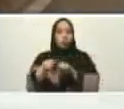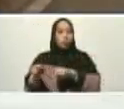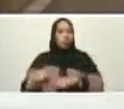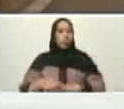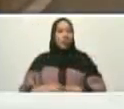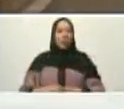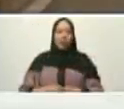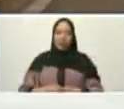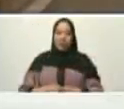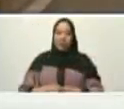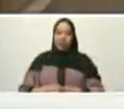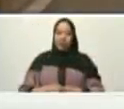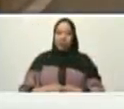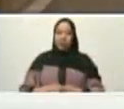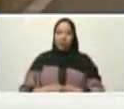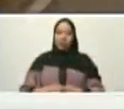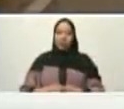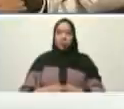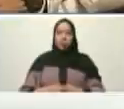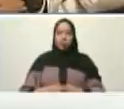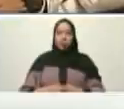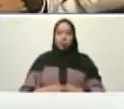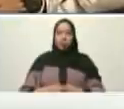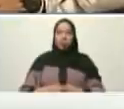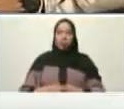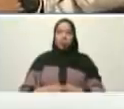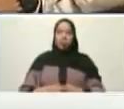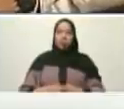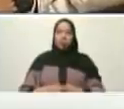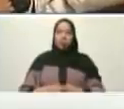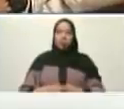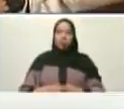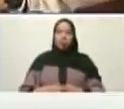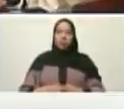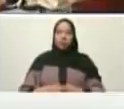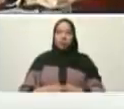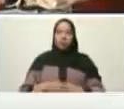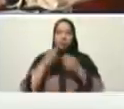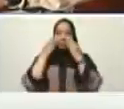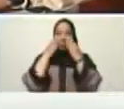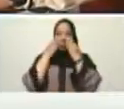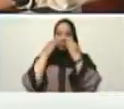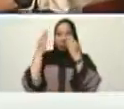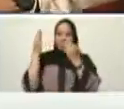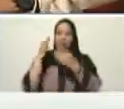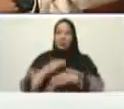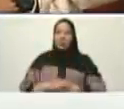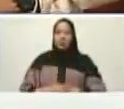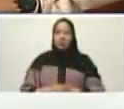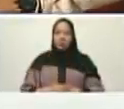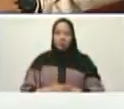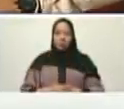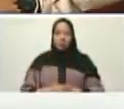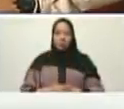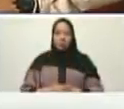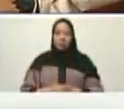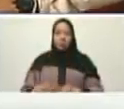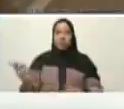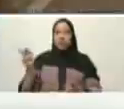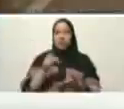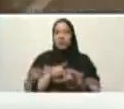tremenda victoria el 21 de noviembre y ahí llegó este muchacho ¿ah? y allí llegó